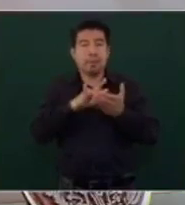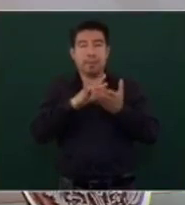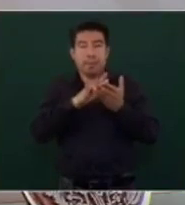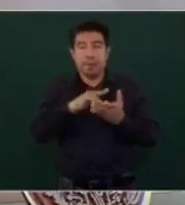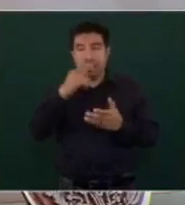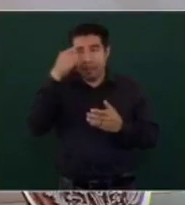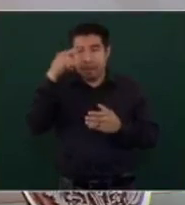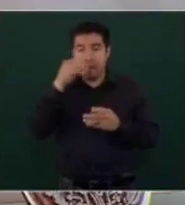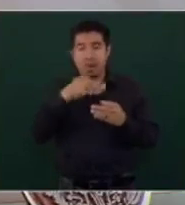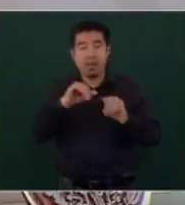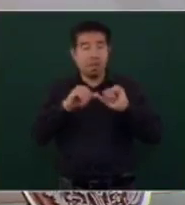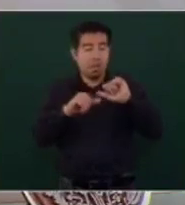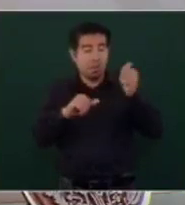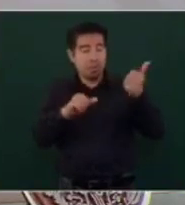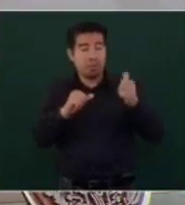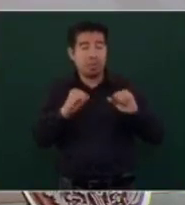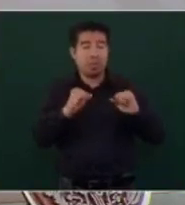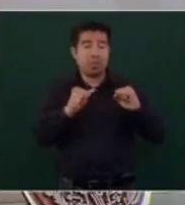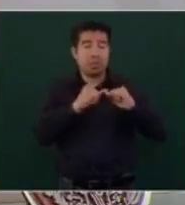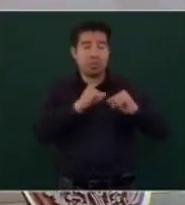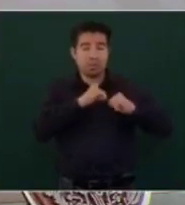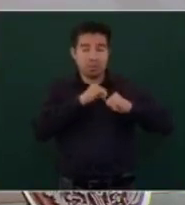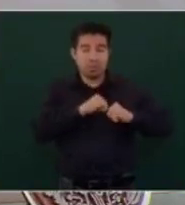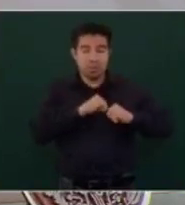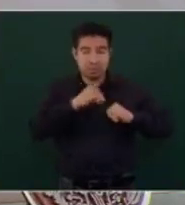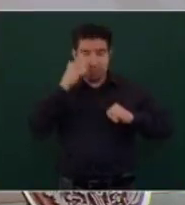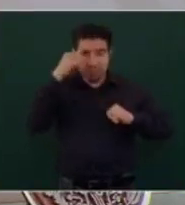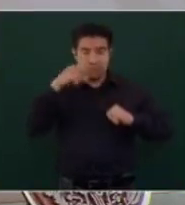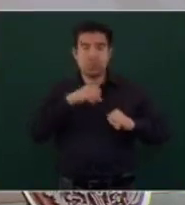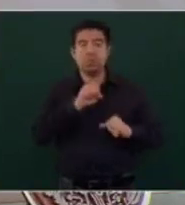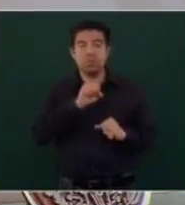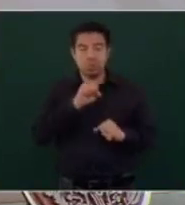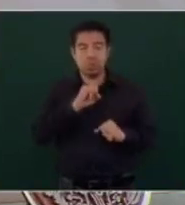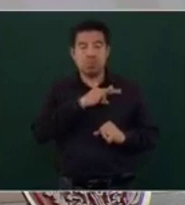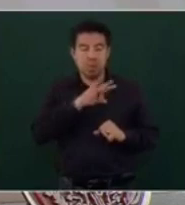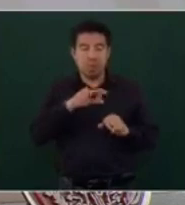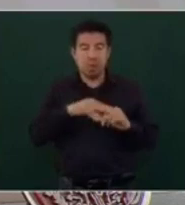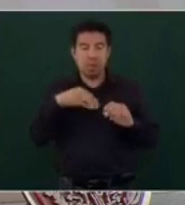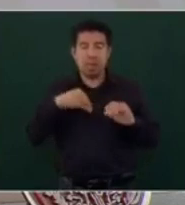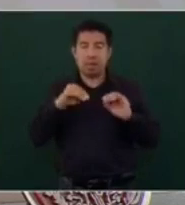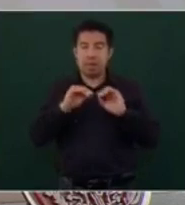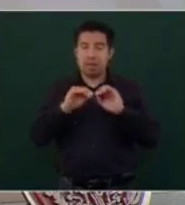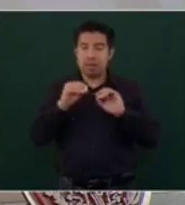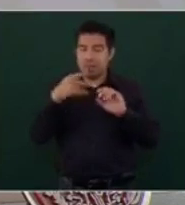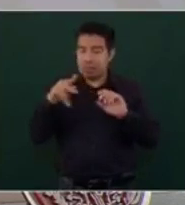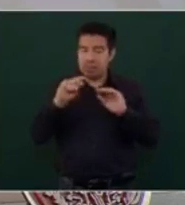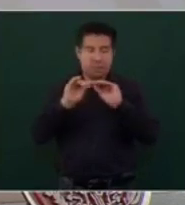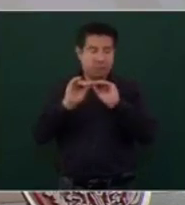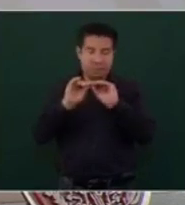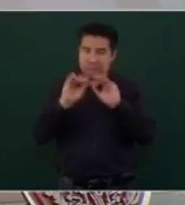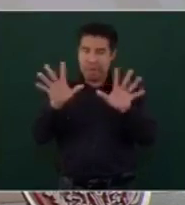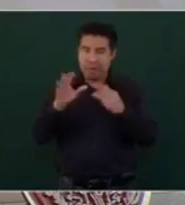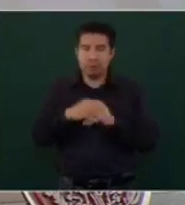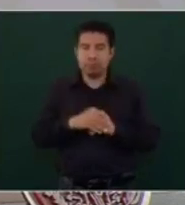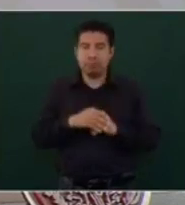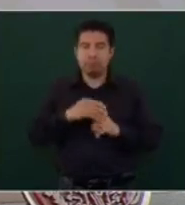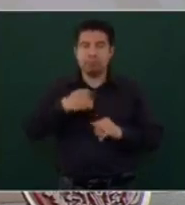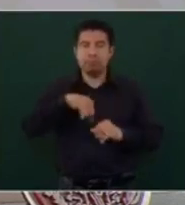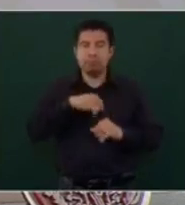de otras instituciones para que se aclare el caso. Les dijimos que estamos